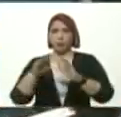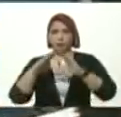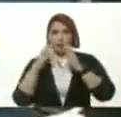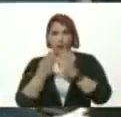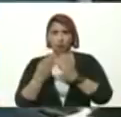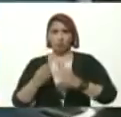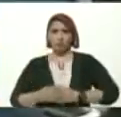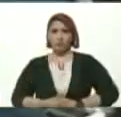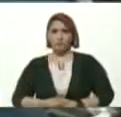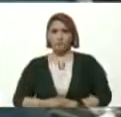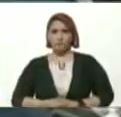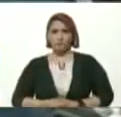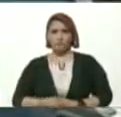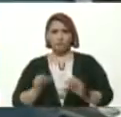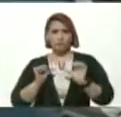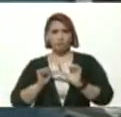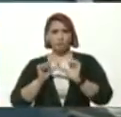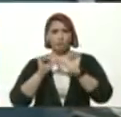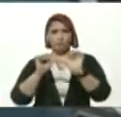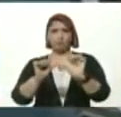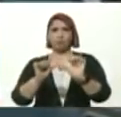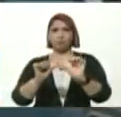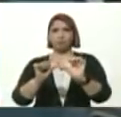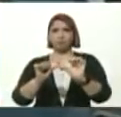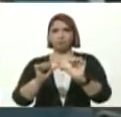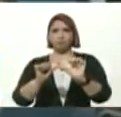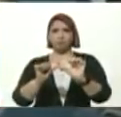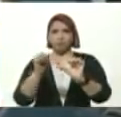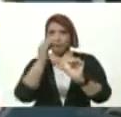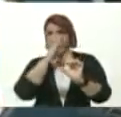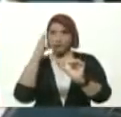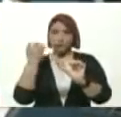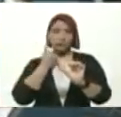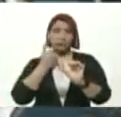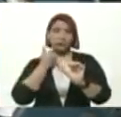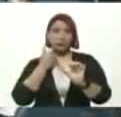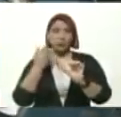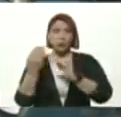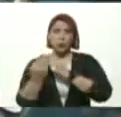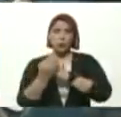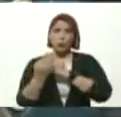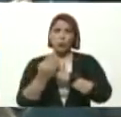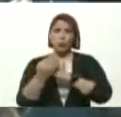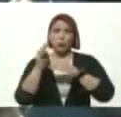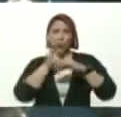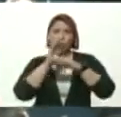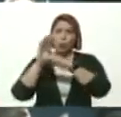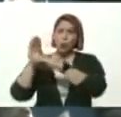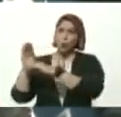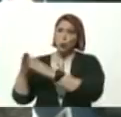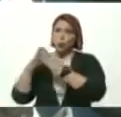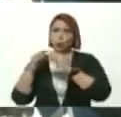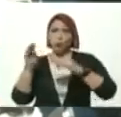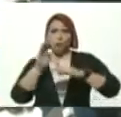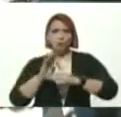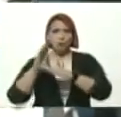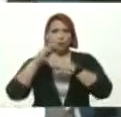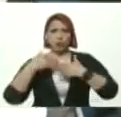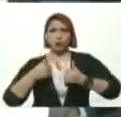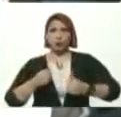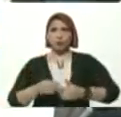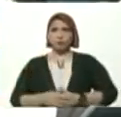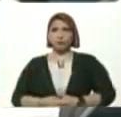Sea Permanente En medio De la pandemia Cuidando Toda la bioseguridad Cuidando